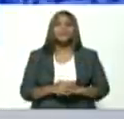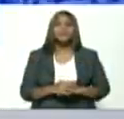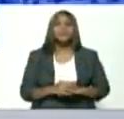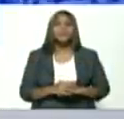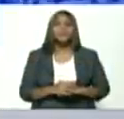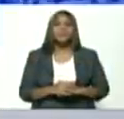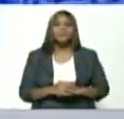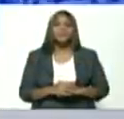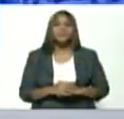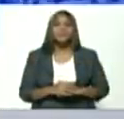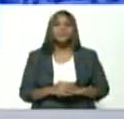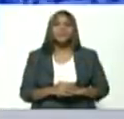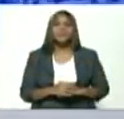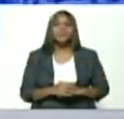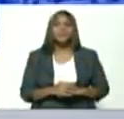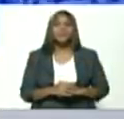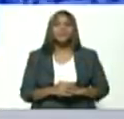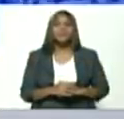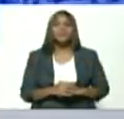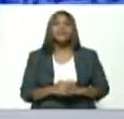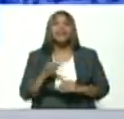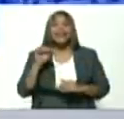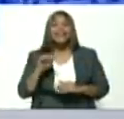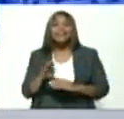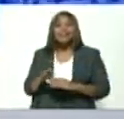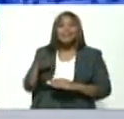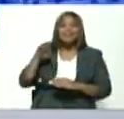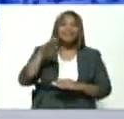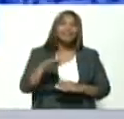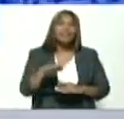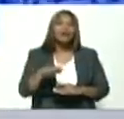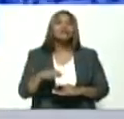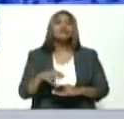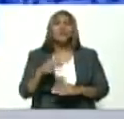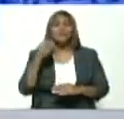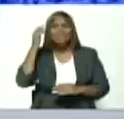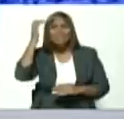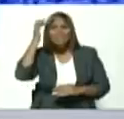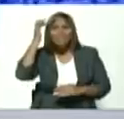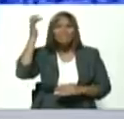Es un paso bien pensado.